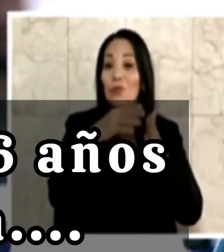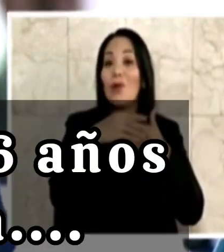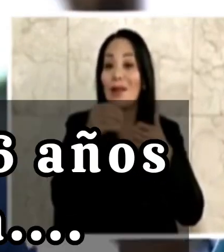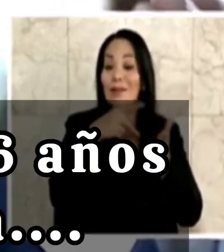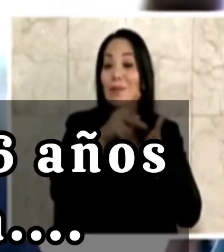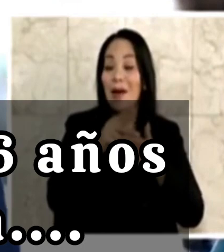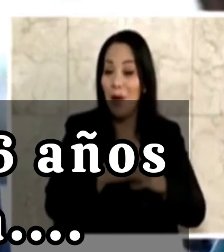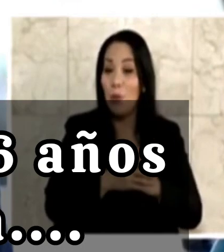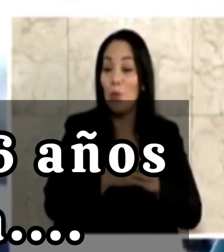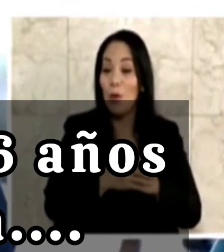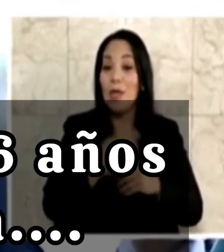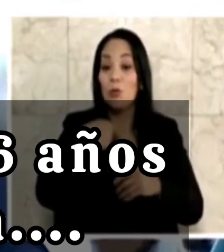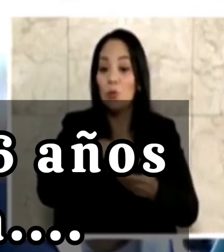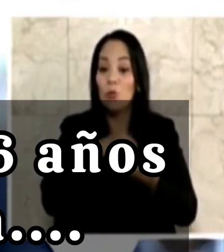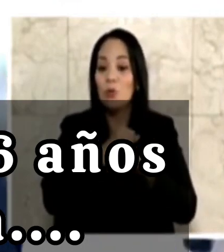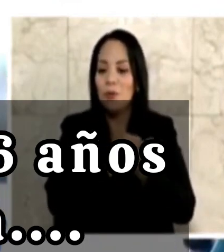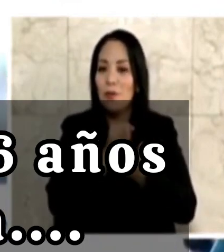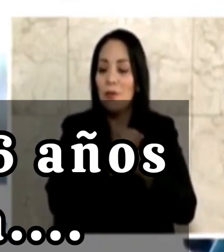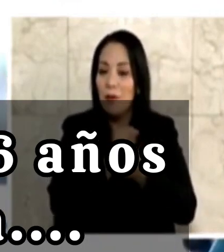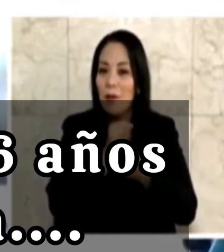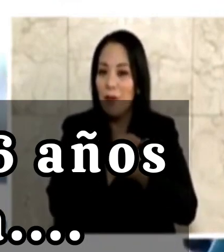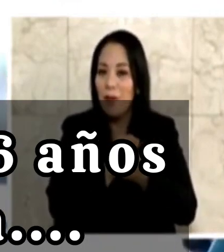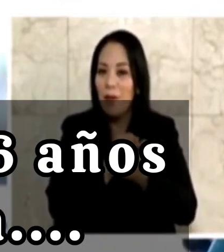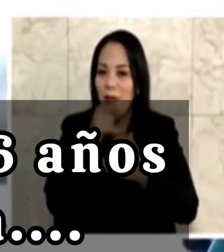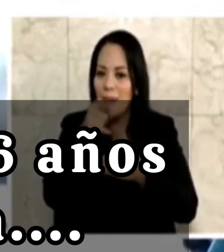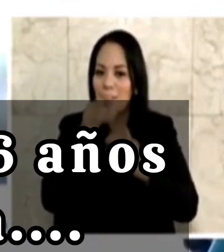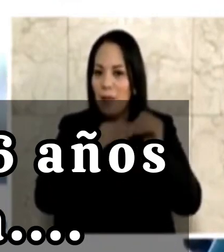y según nuestra investigación está abandonado.